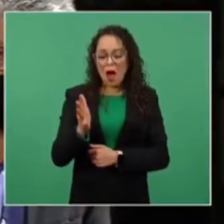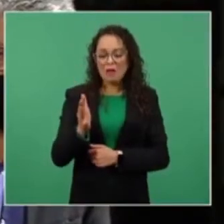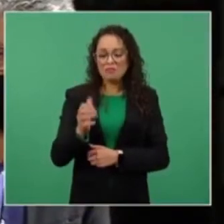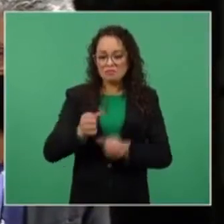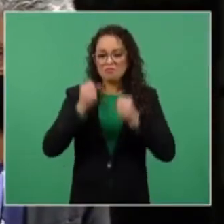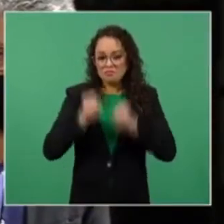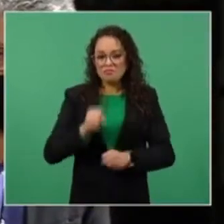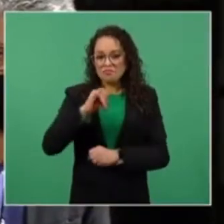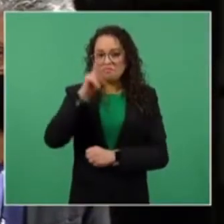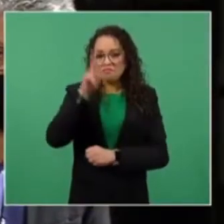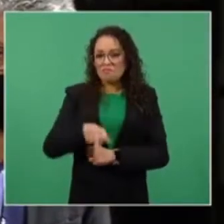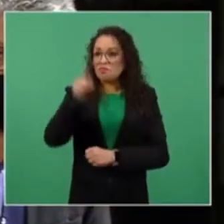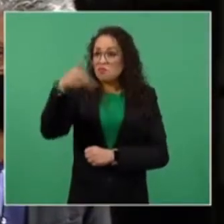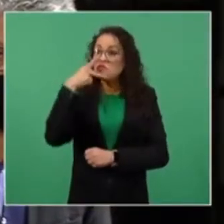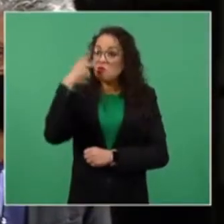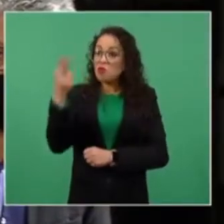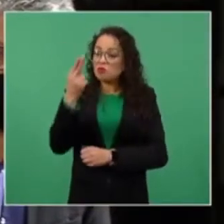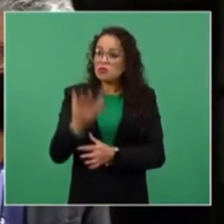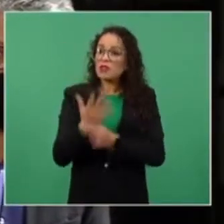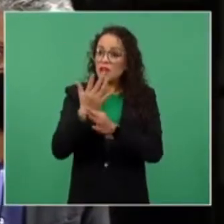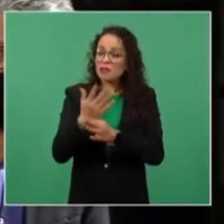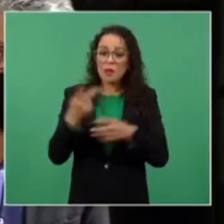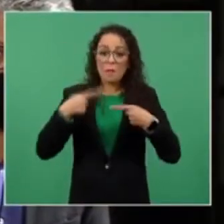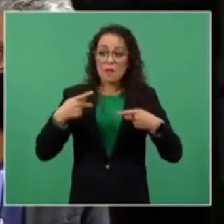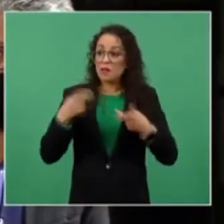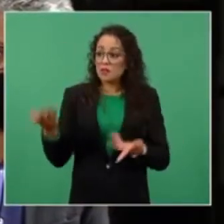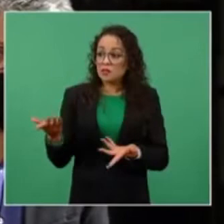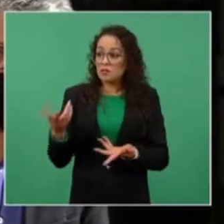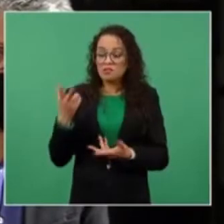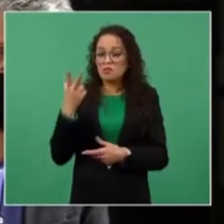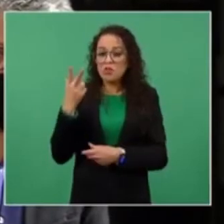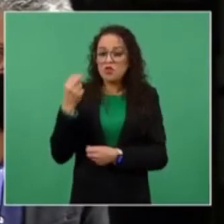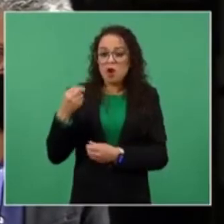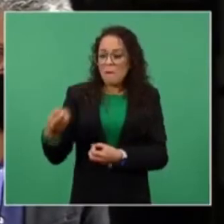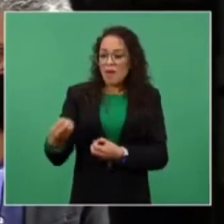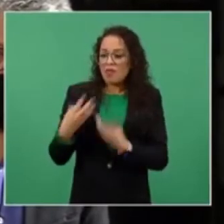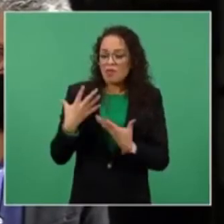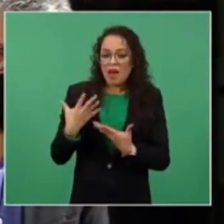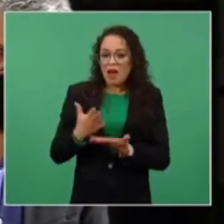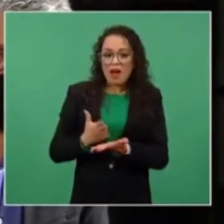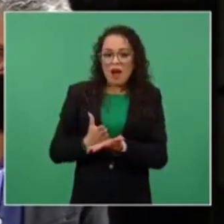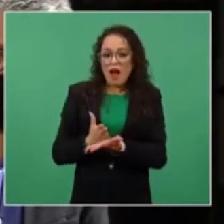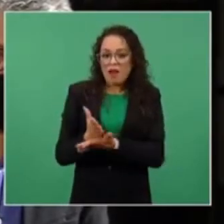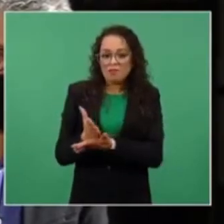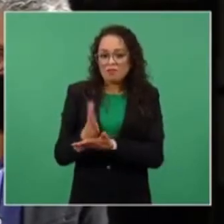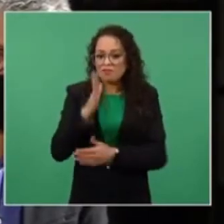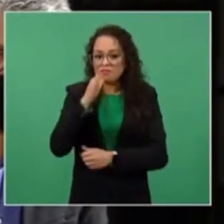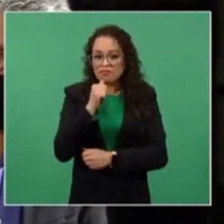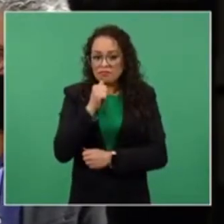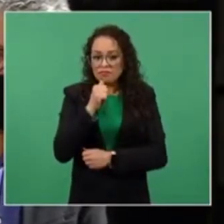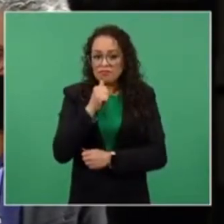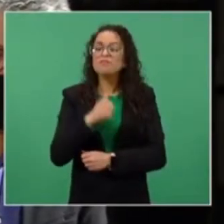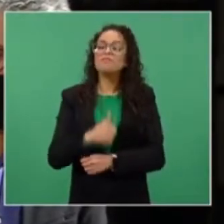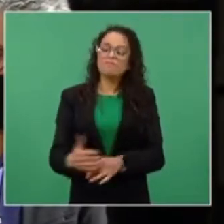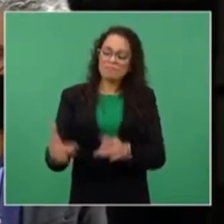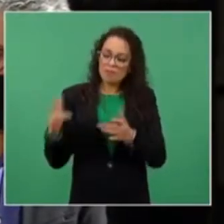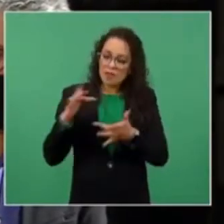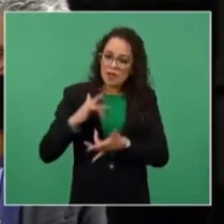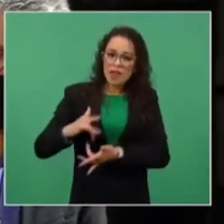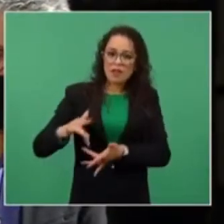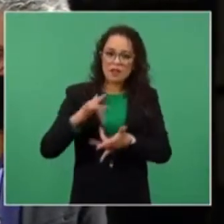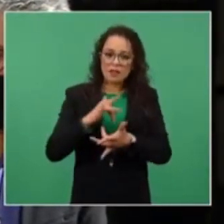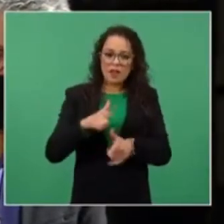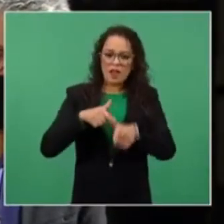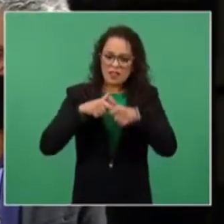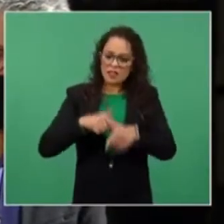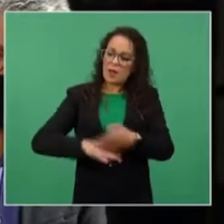gente no te deja. Y la gente a partir de que me vetaron, fue estar en constante insistencia en las redes sociales para que me